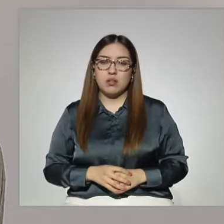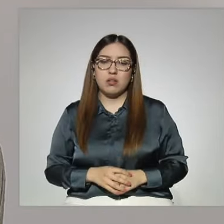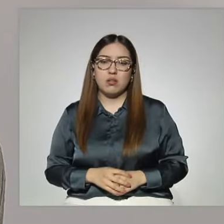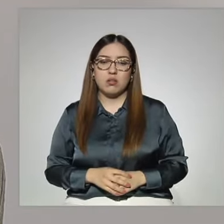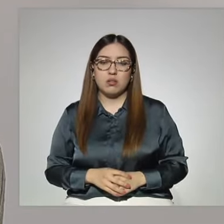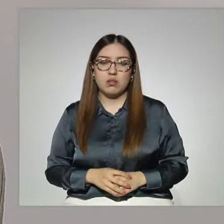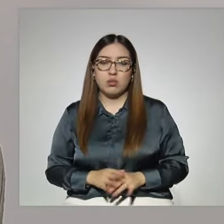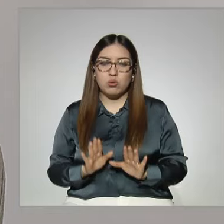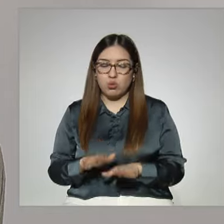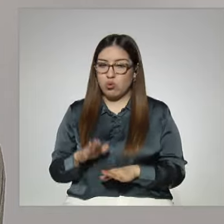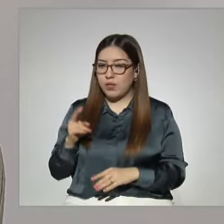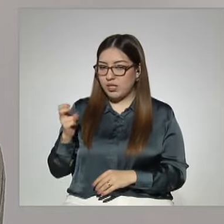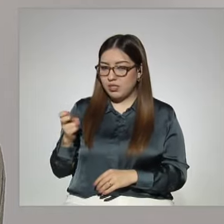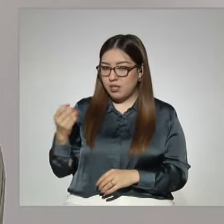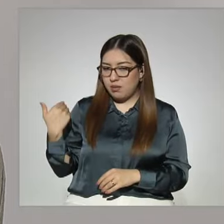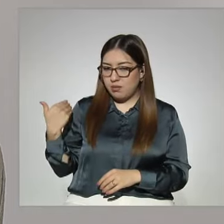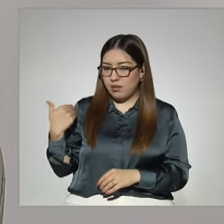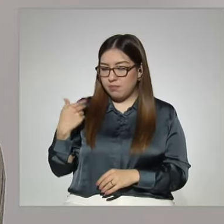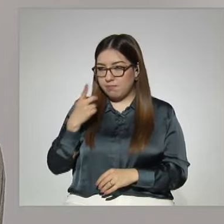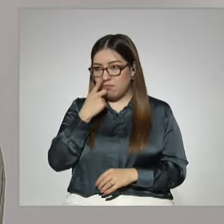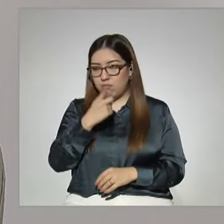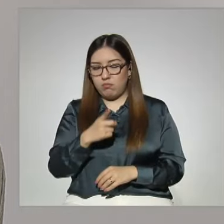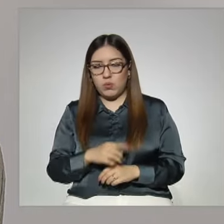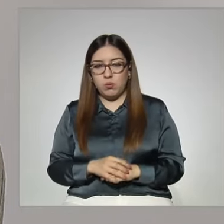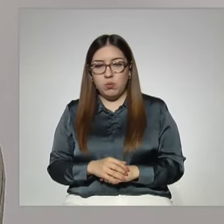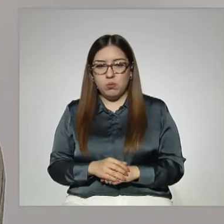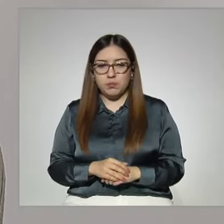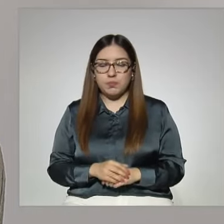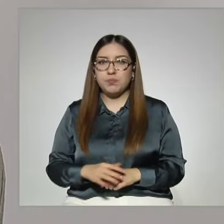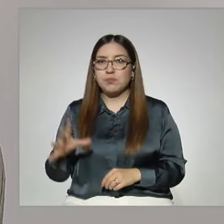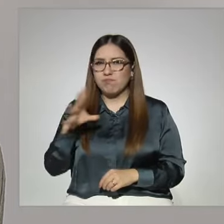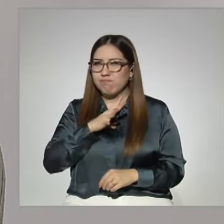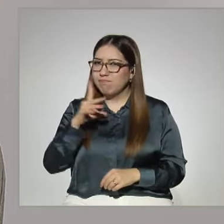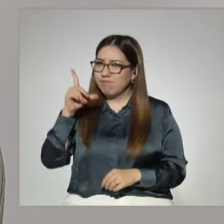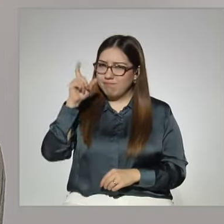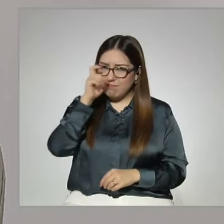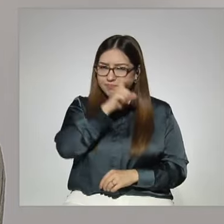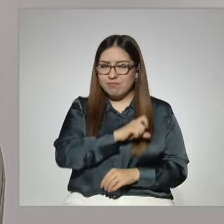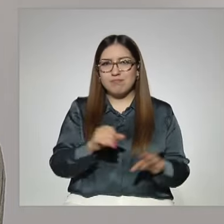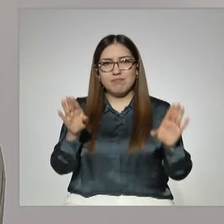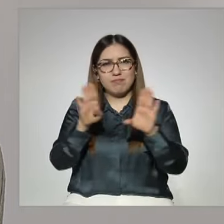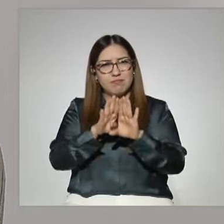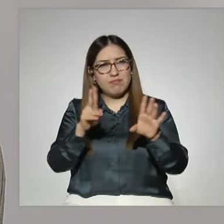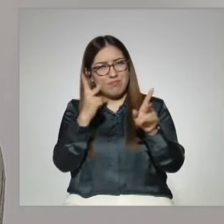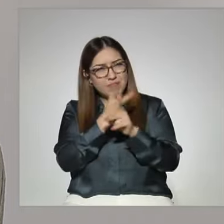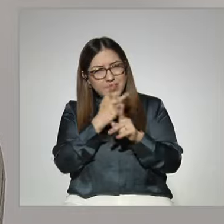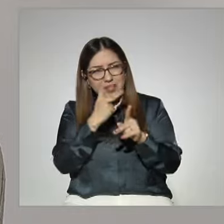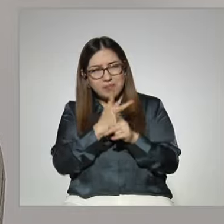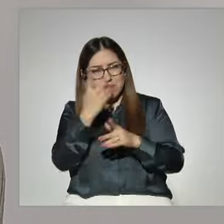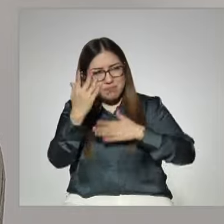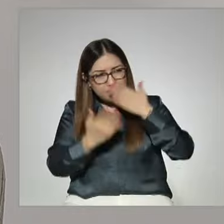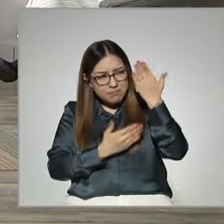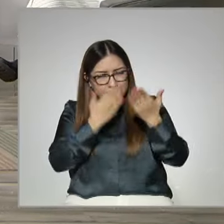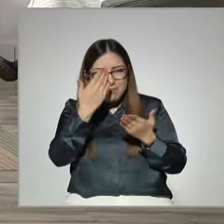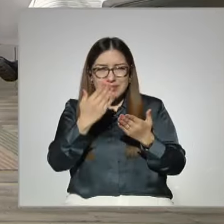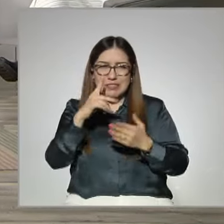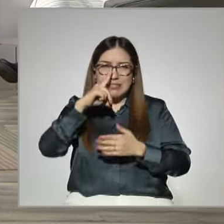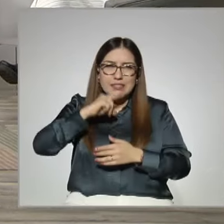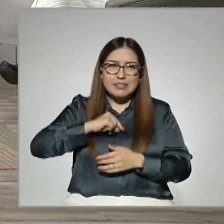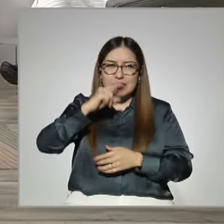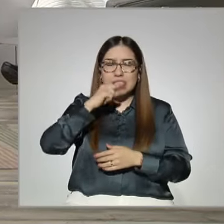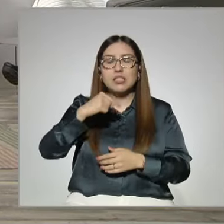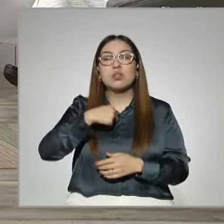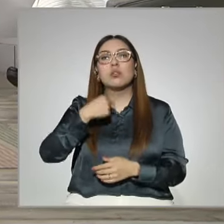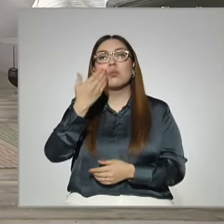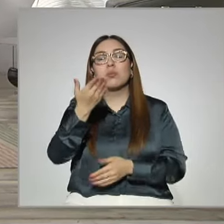retomar sobre este caso que se menciona en donde hubo dificultades para cursar la prepa abierta. Lo que les pediría es que si se pueden comunicar